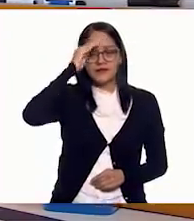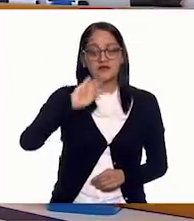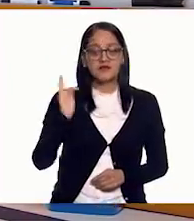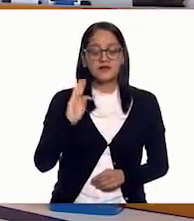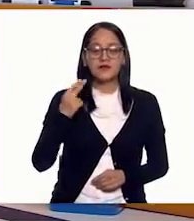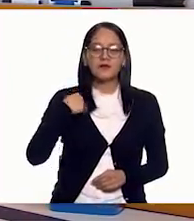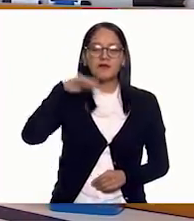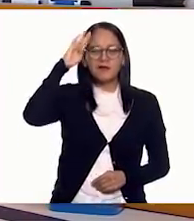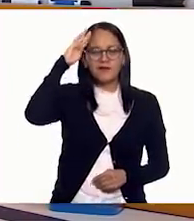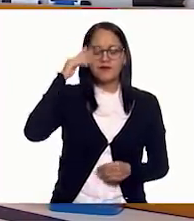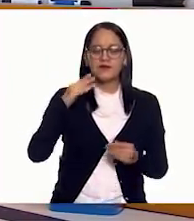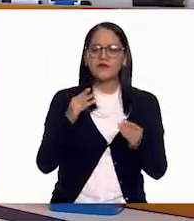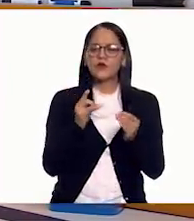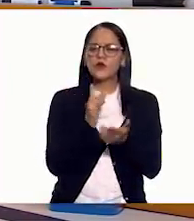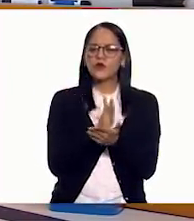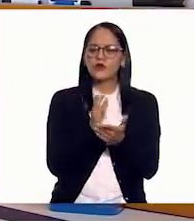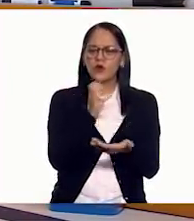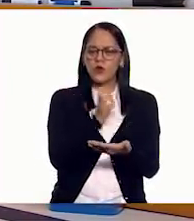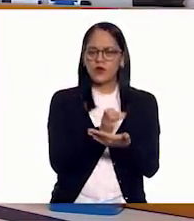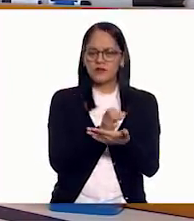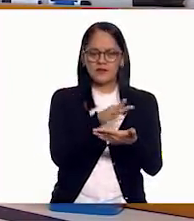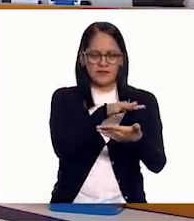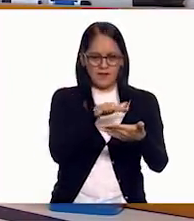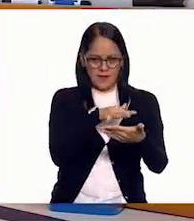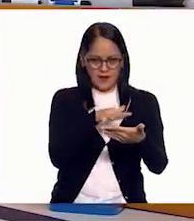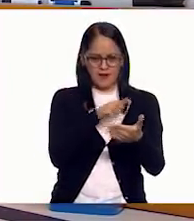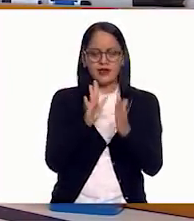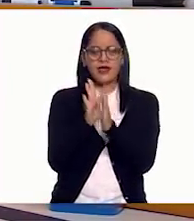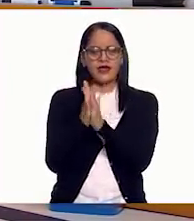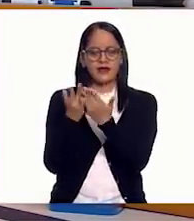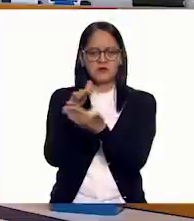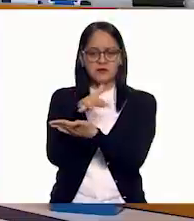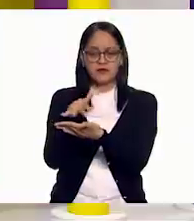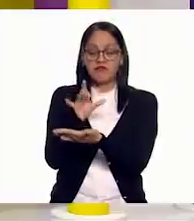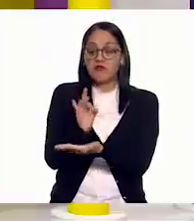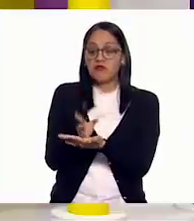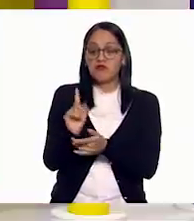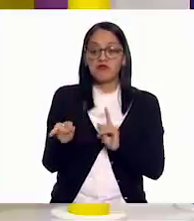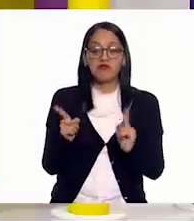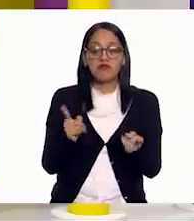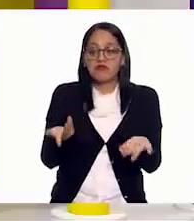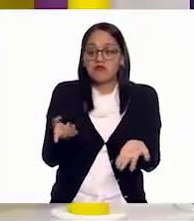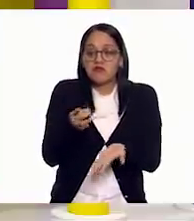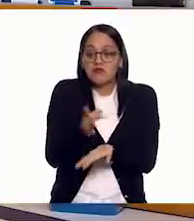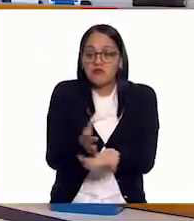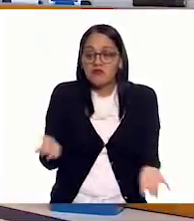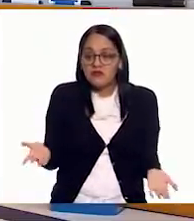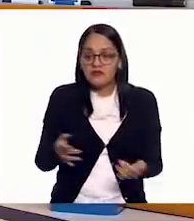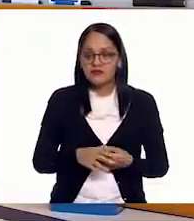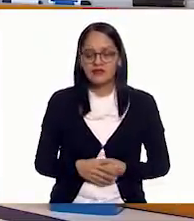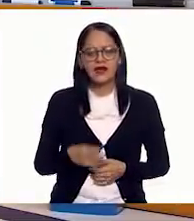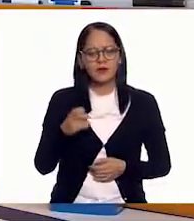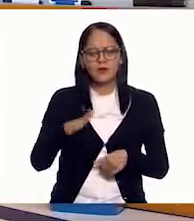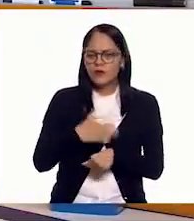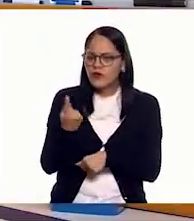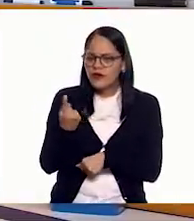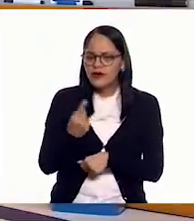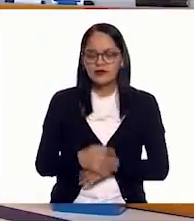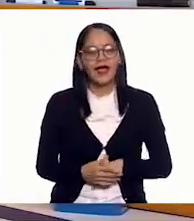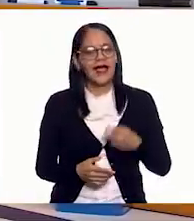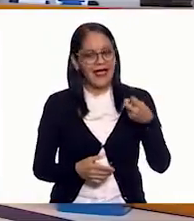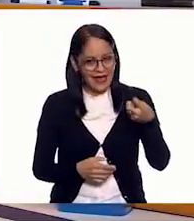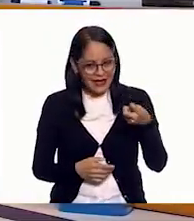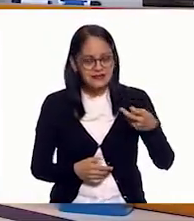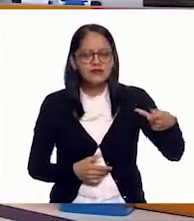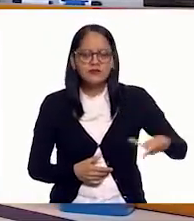pueden leer lo que está escrito en su cuaderno y en su libro de texto. ¿De verdad? ¿Y eso por qué? Sí, esa es la pregunta. ¿Por